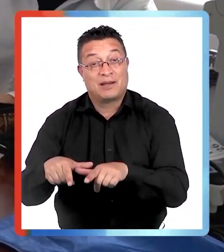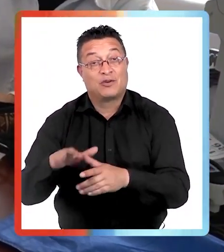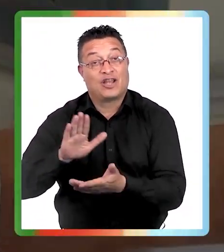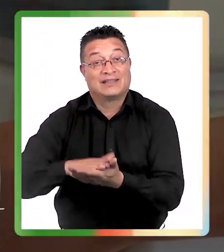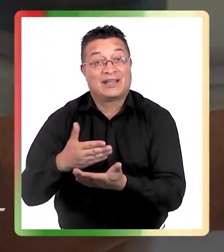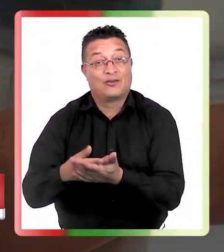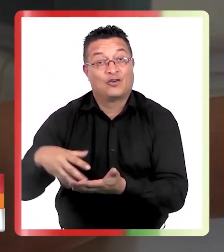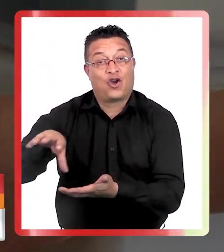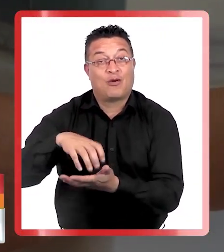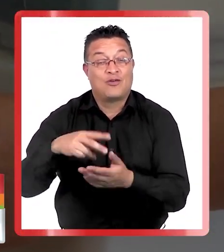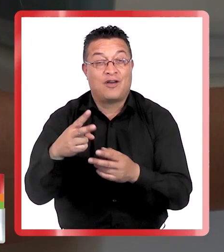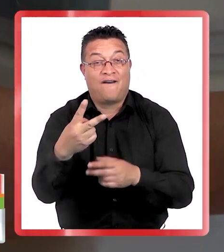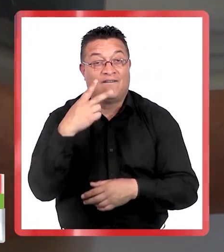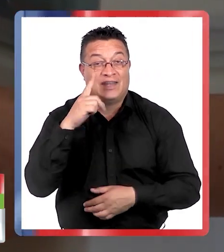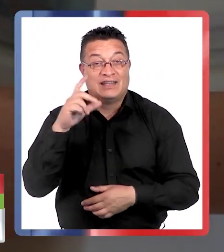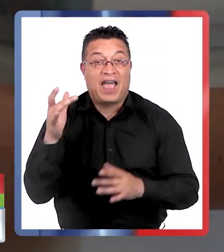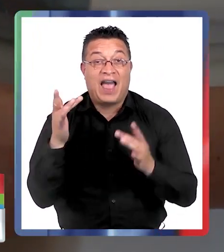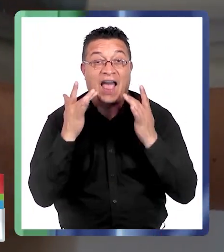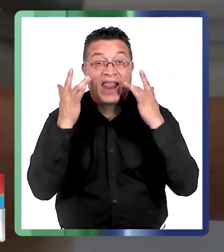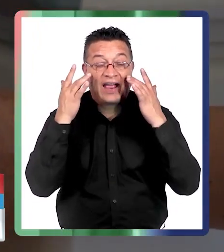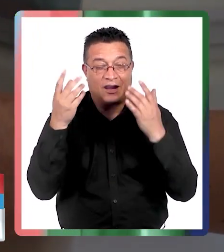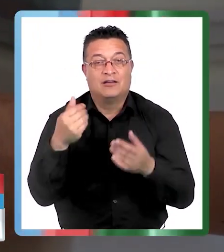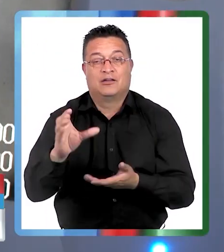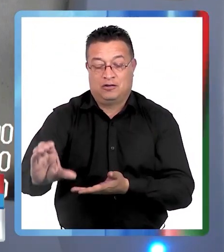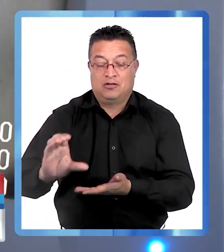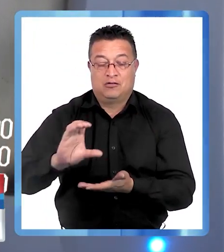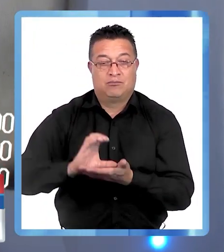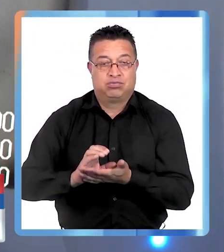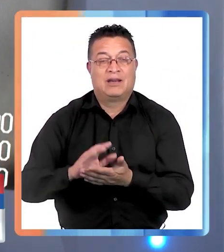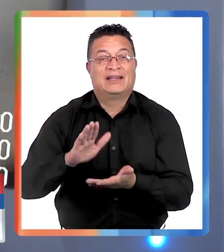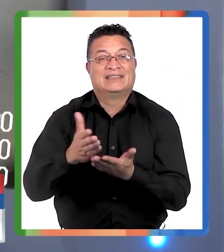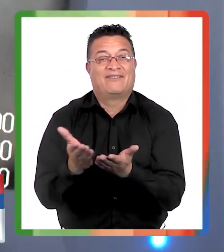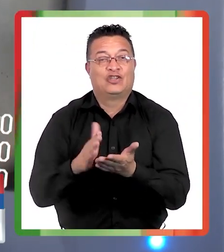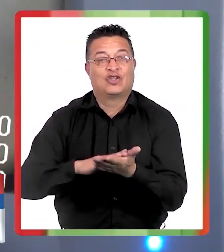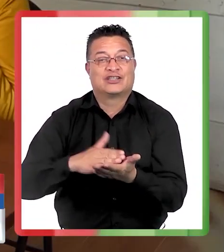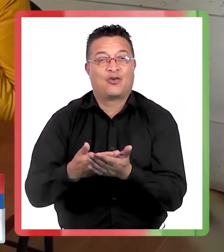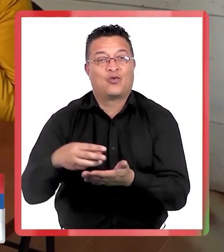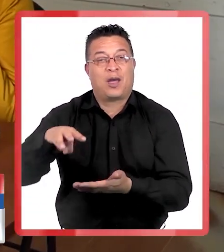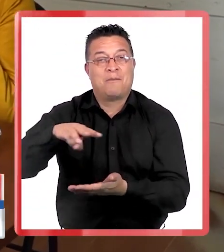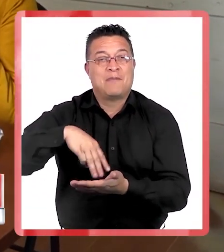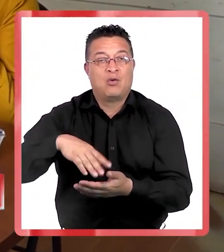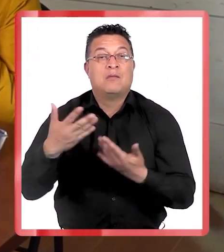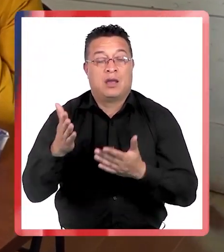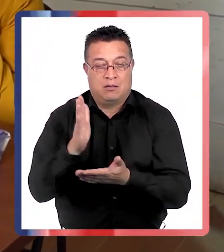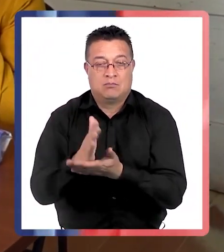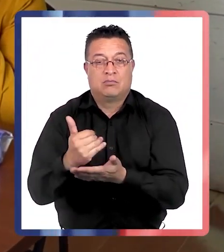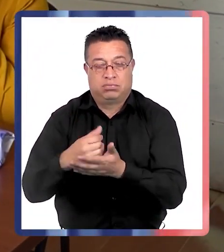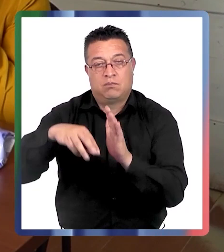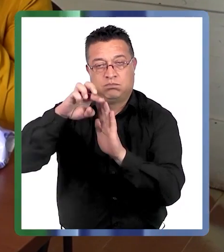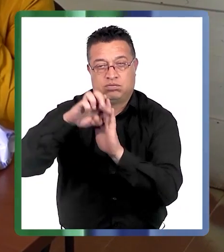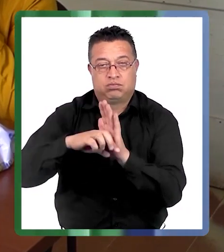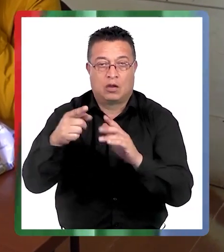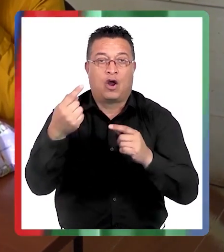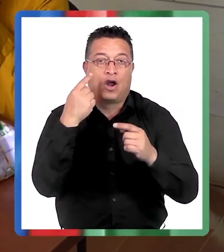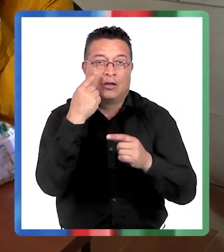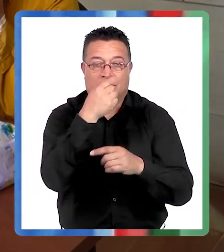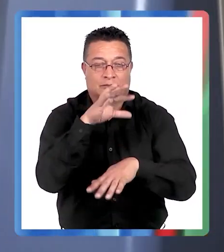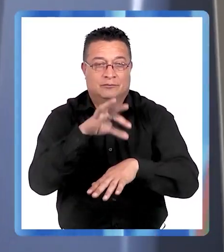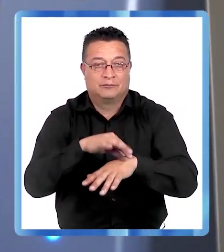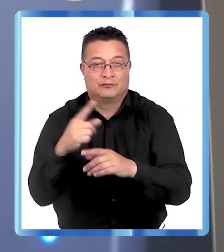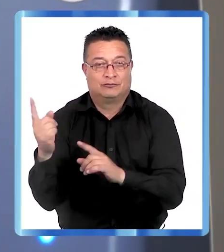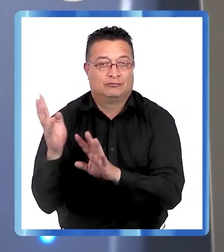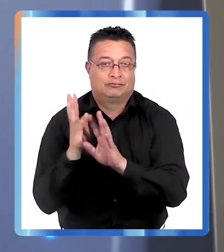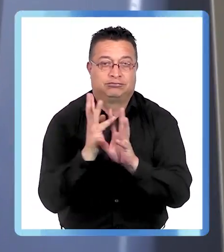de Salud Comunal de Villa Alegre se adjudicó recursos desde el Servicio de Salud del Maule para ejecutar un proyecto oftalmológico,